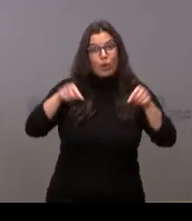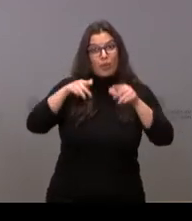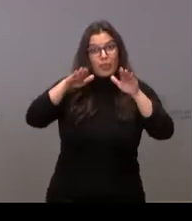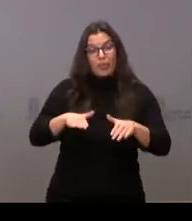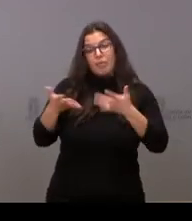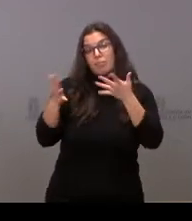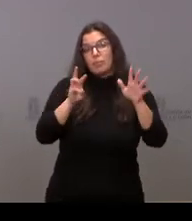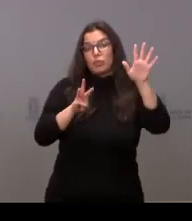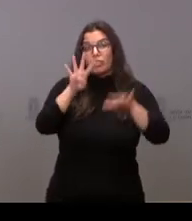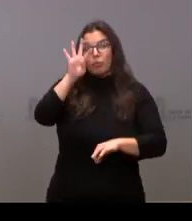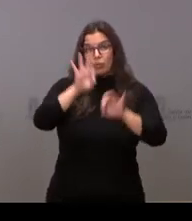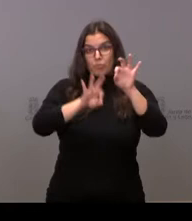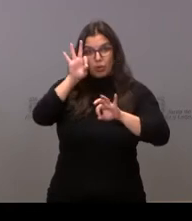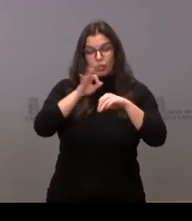84%.